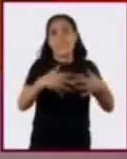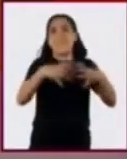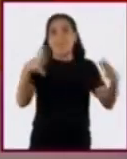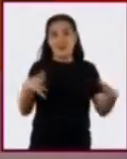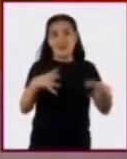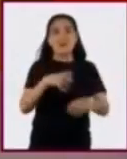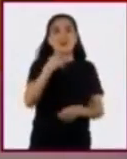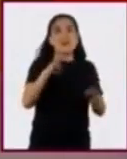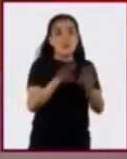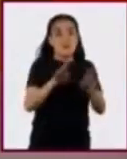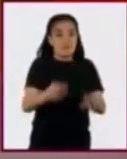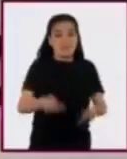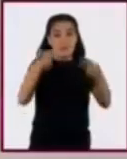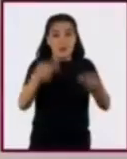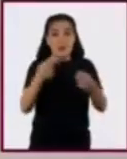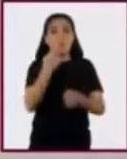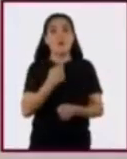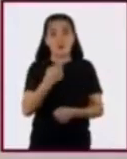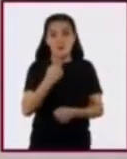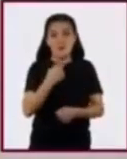caso de la producción de dulces,